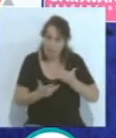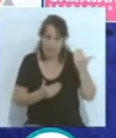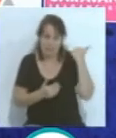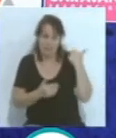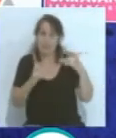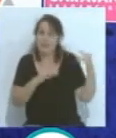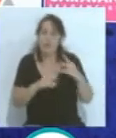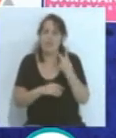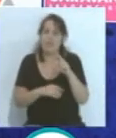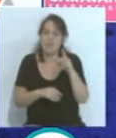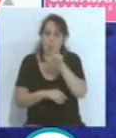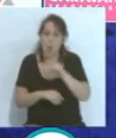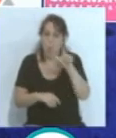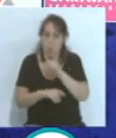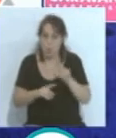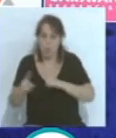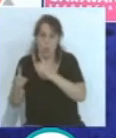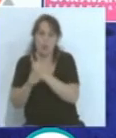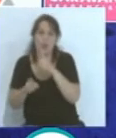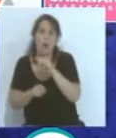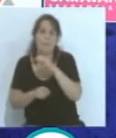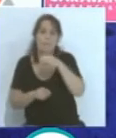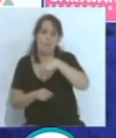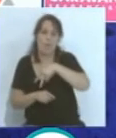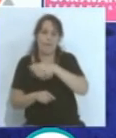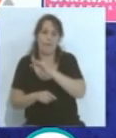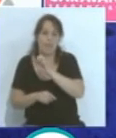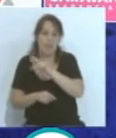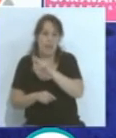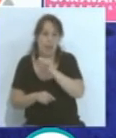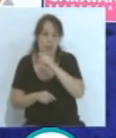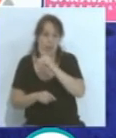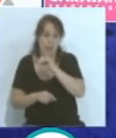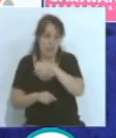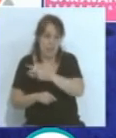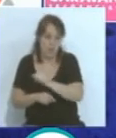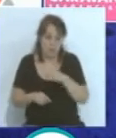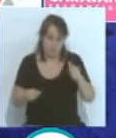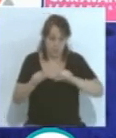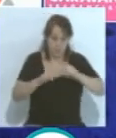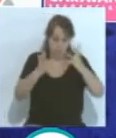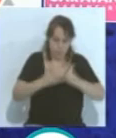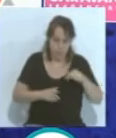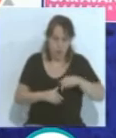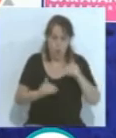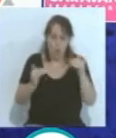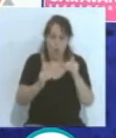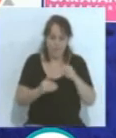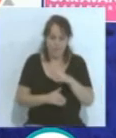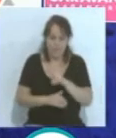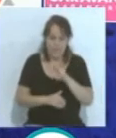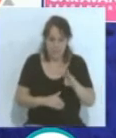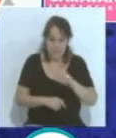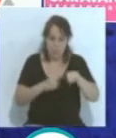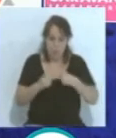día 20 de julio frente a la Ponferradina y tenía designados sus partidos de playoff el jueves 23 y el domingo